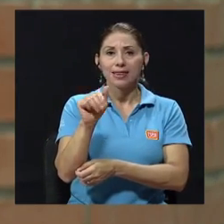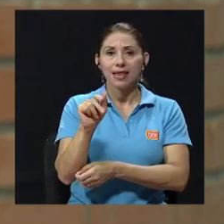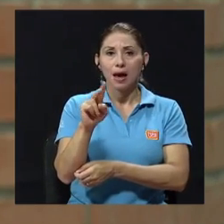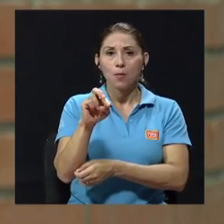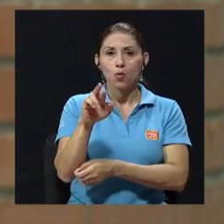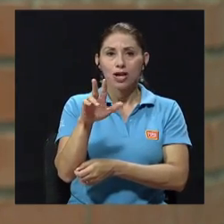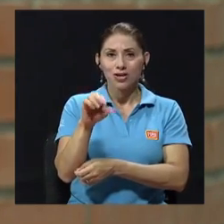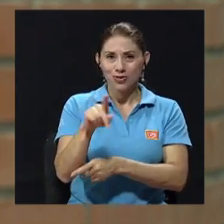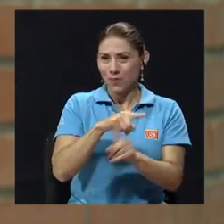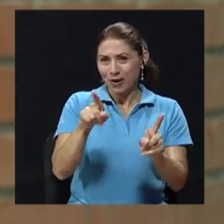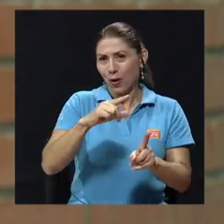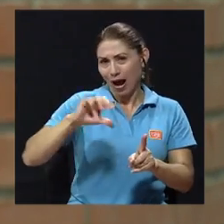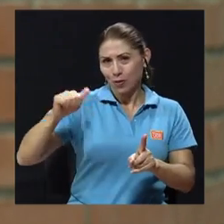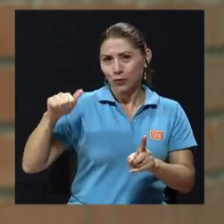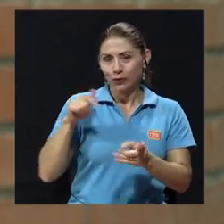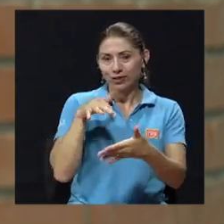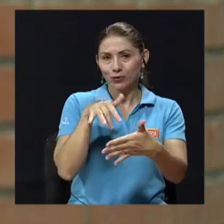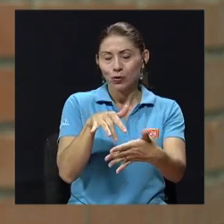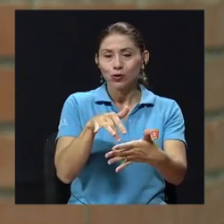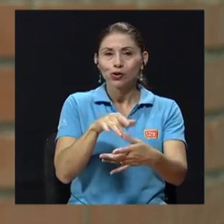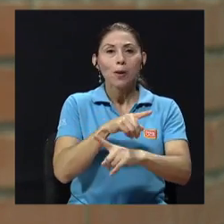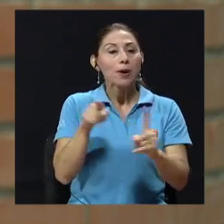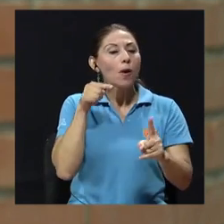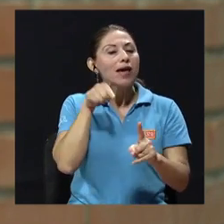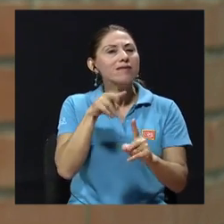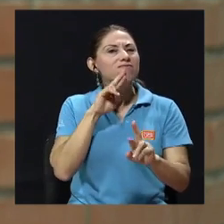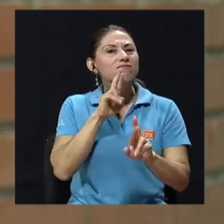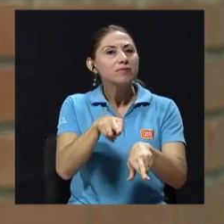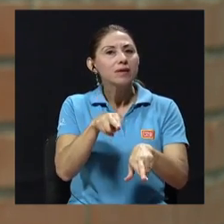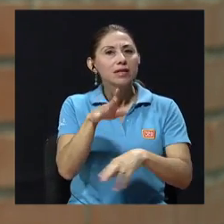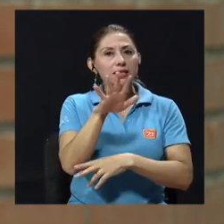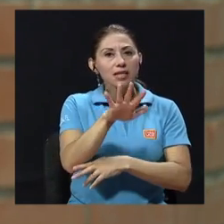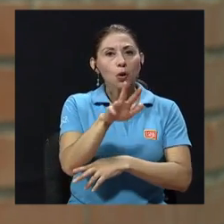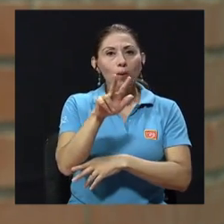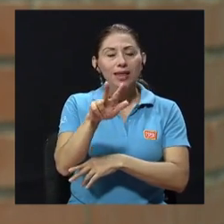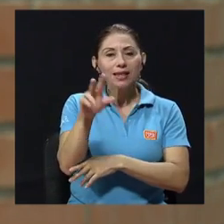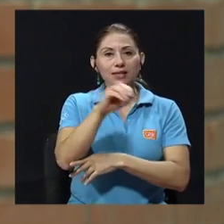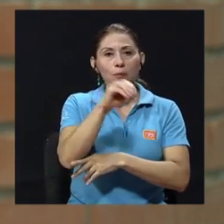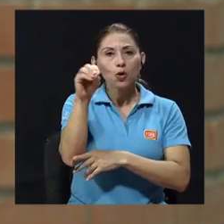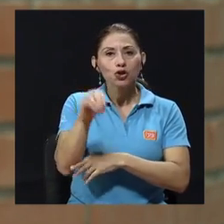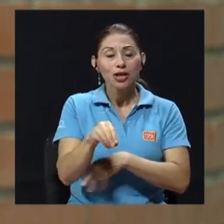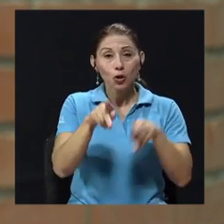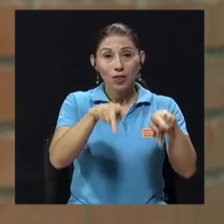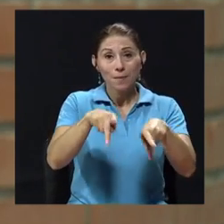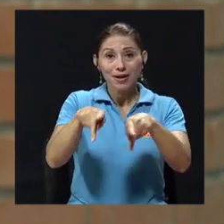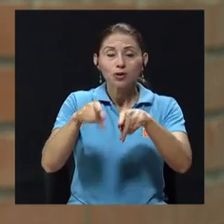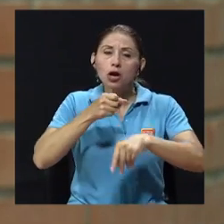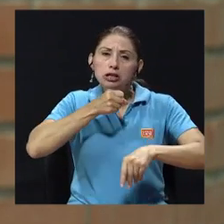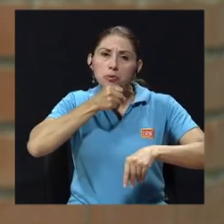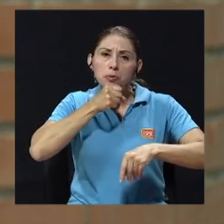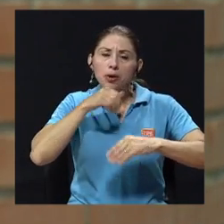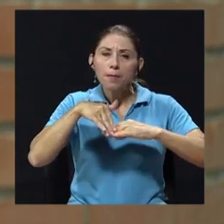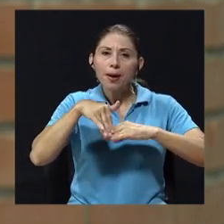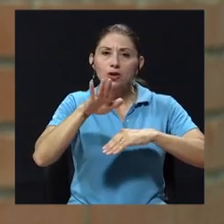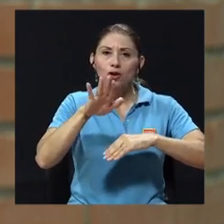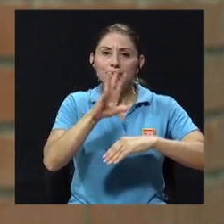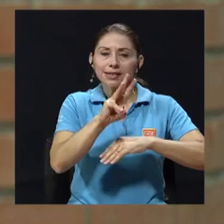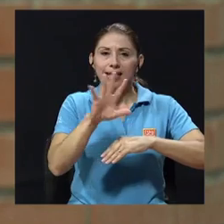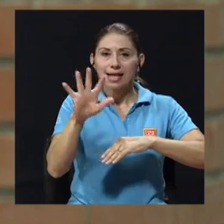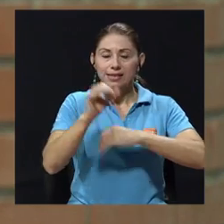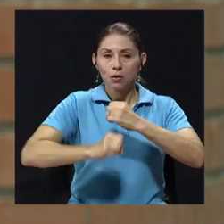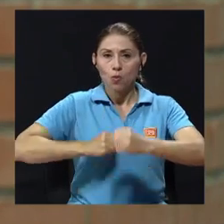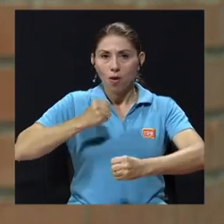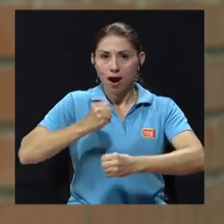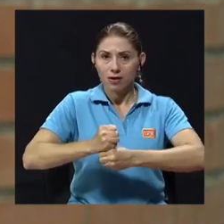para mencionar algunos, nosotros tenemos que el 53% de la población mayor de 65 años